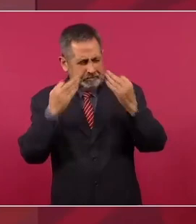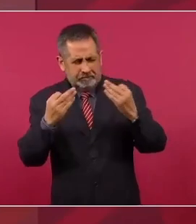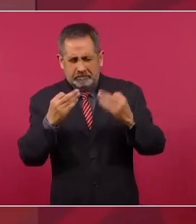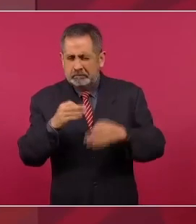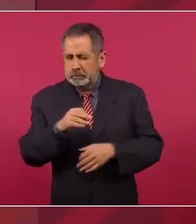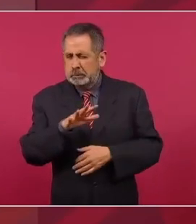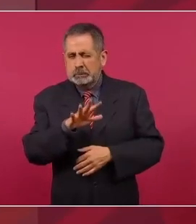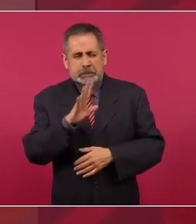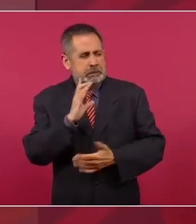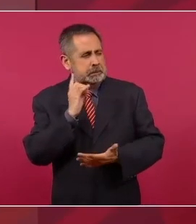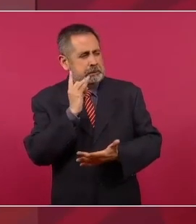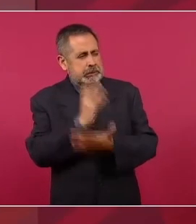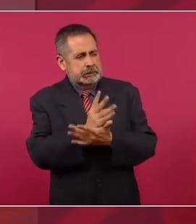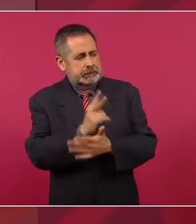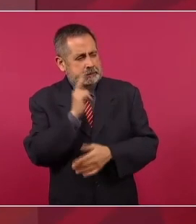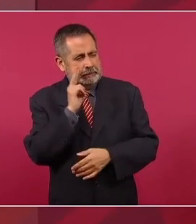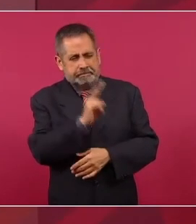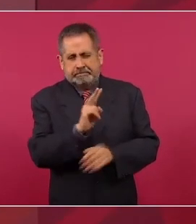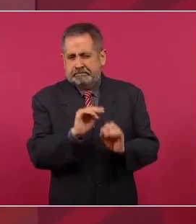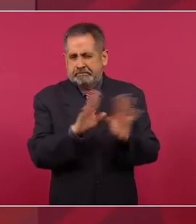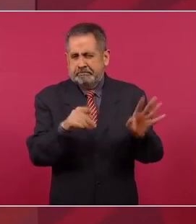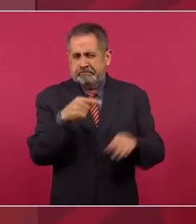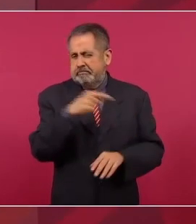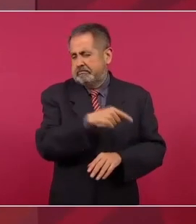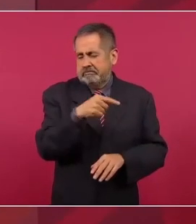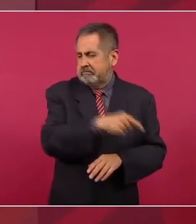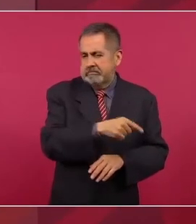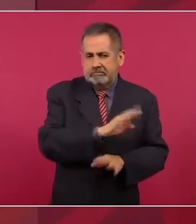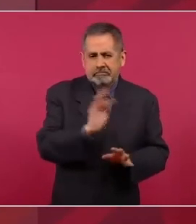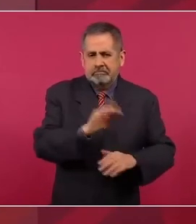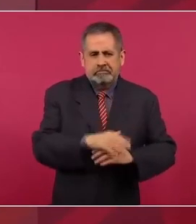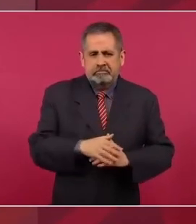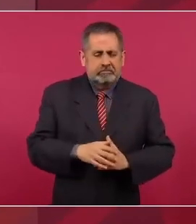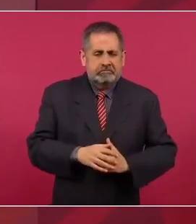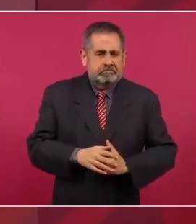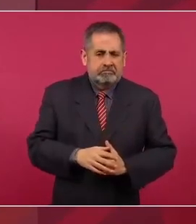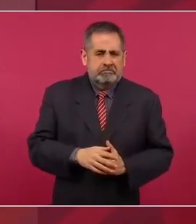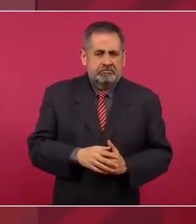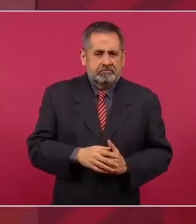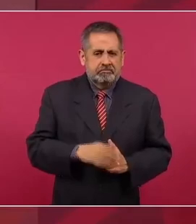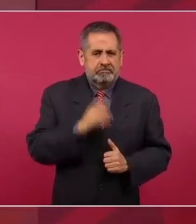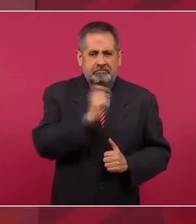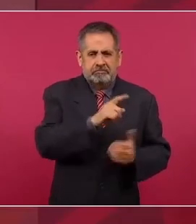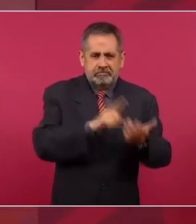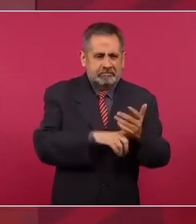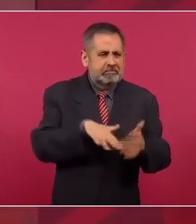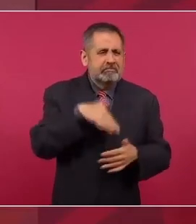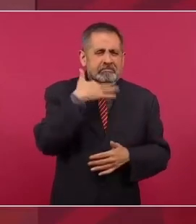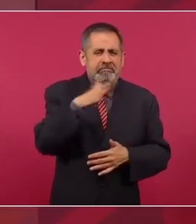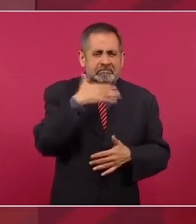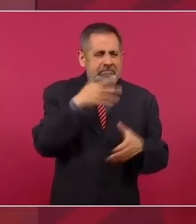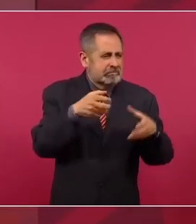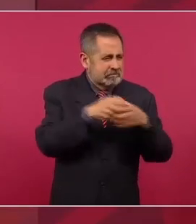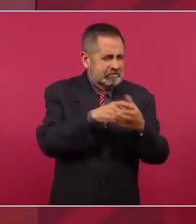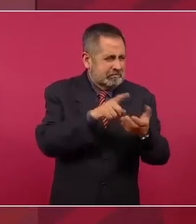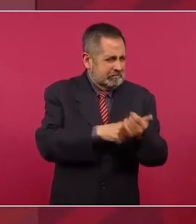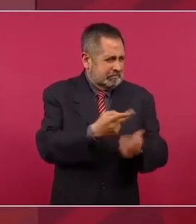de un hecho de corrupción,